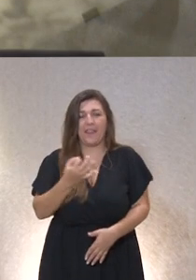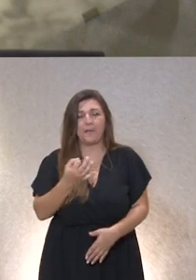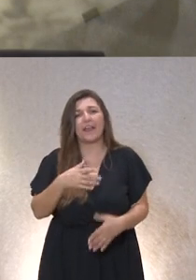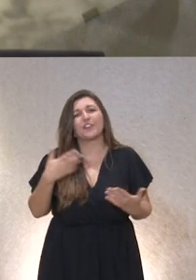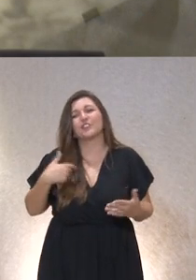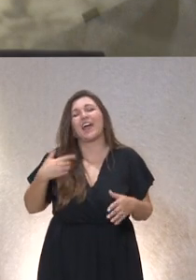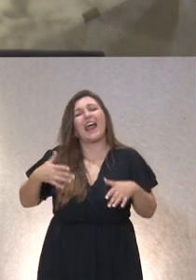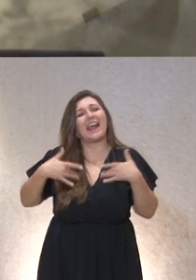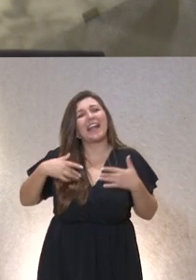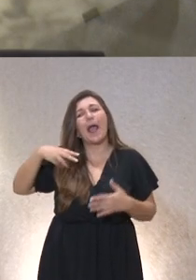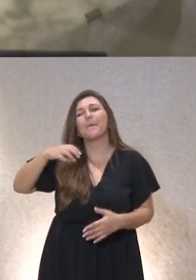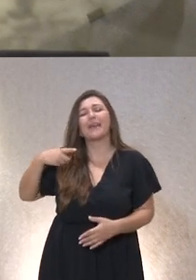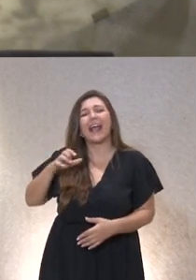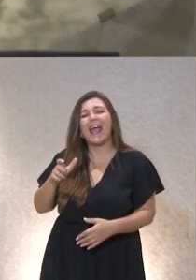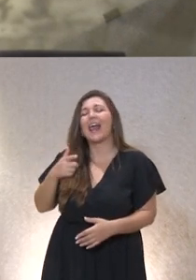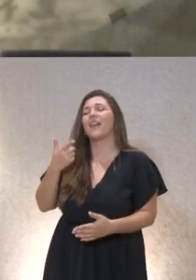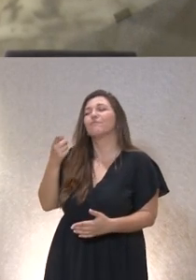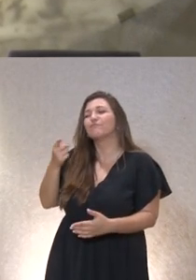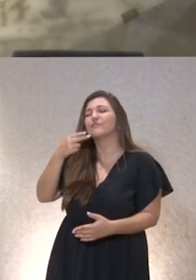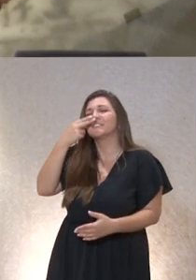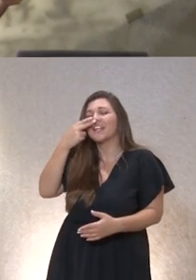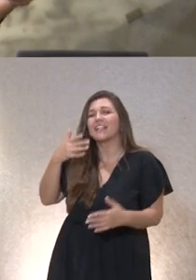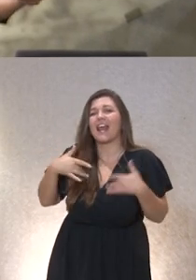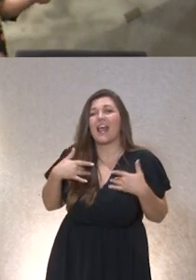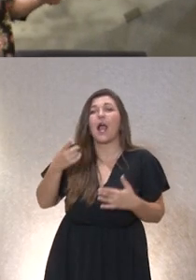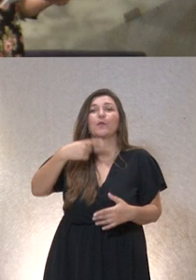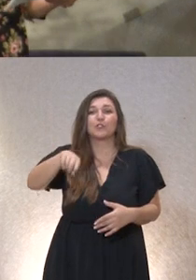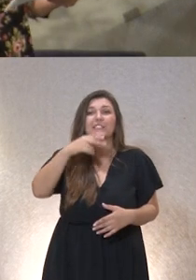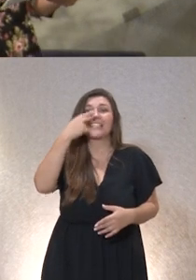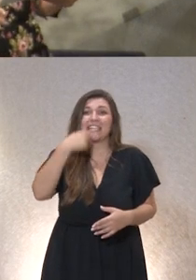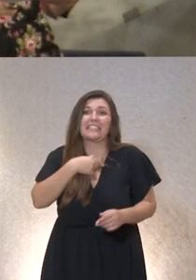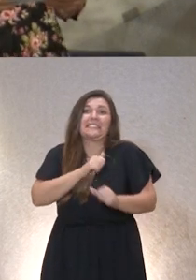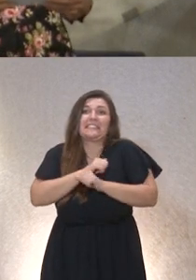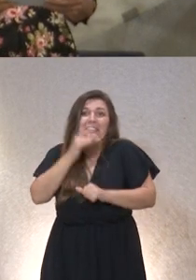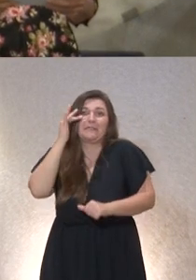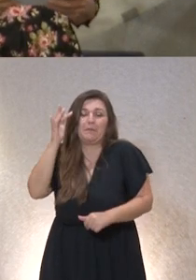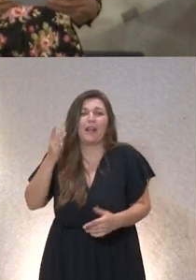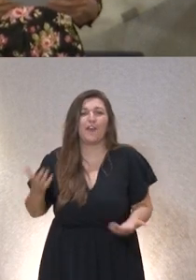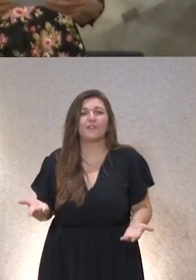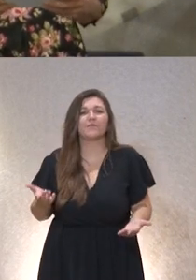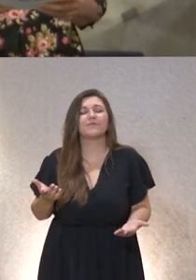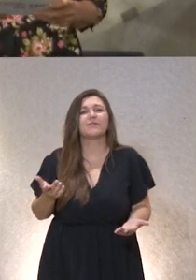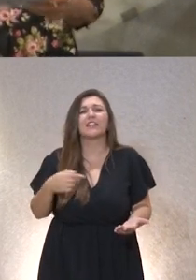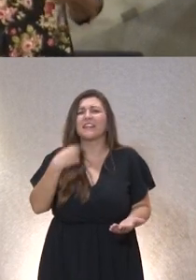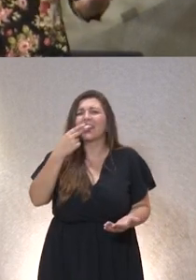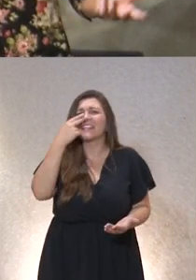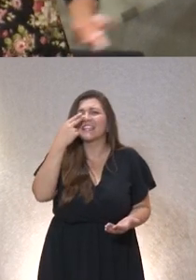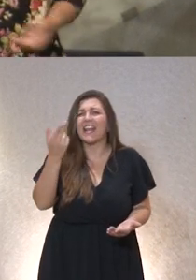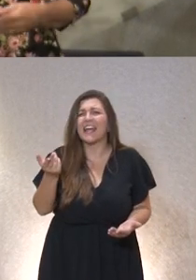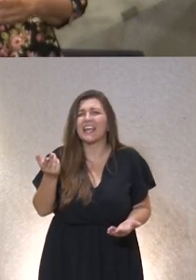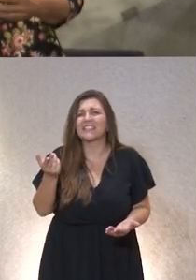alegro Miguel que te haya gustado que te haya resultado interesante espero que también a vosotros creo que este interés también